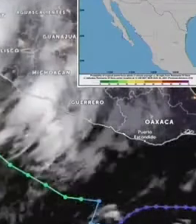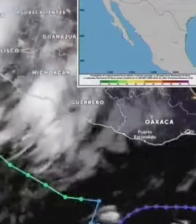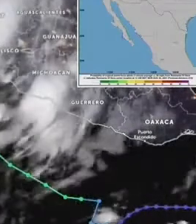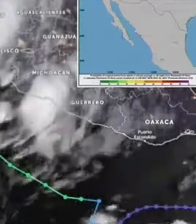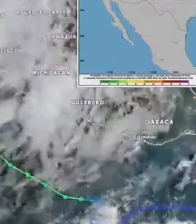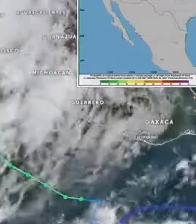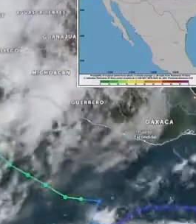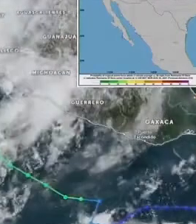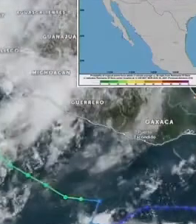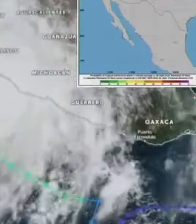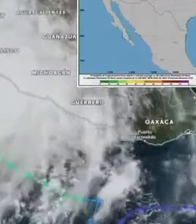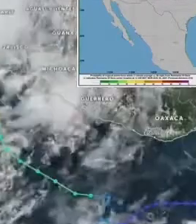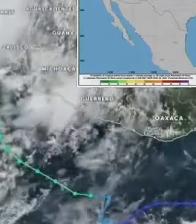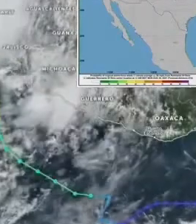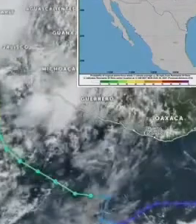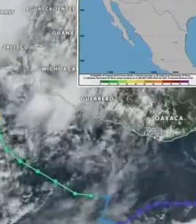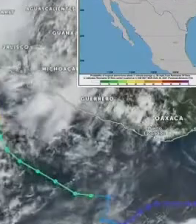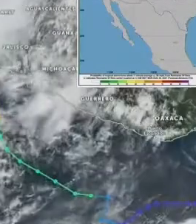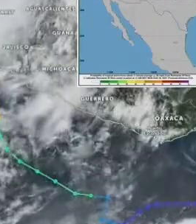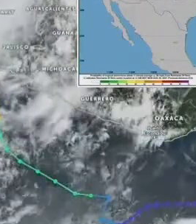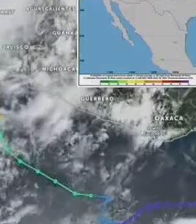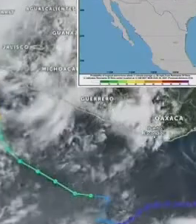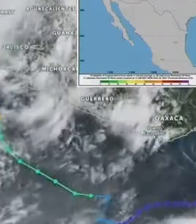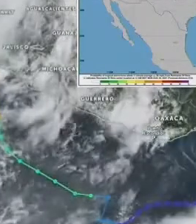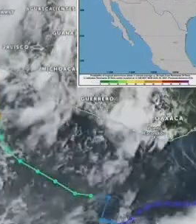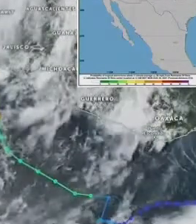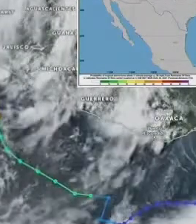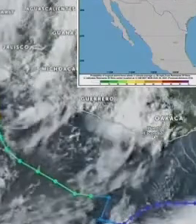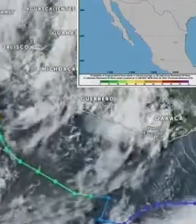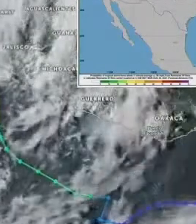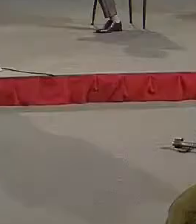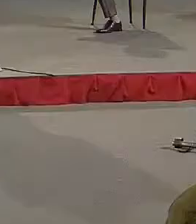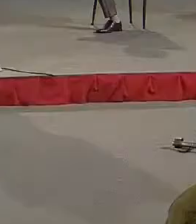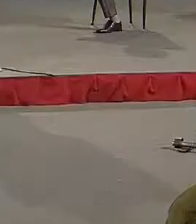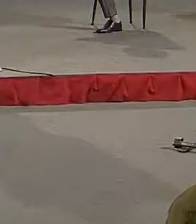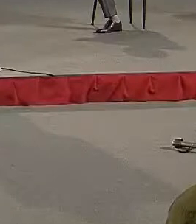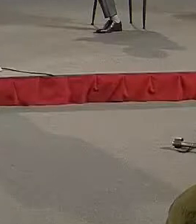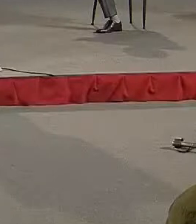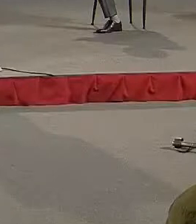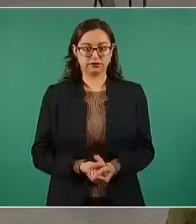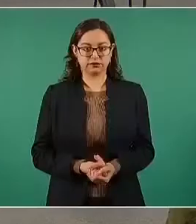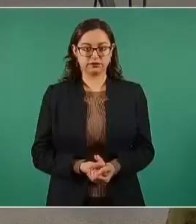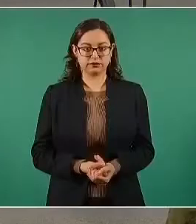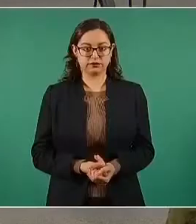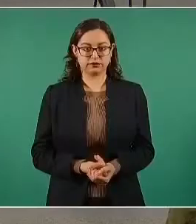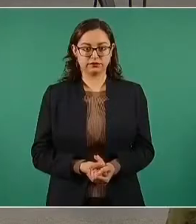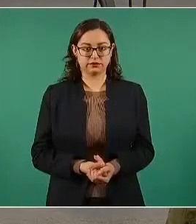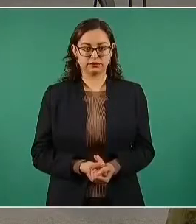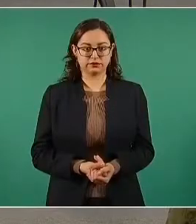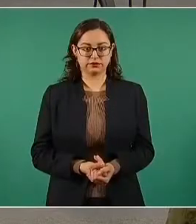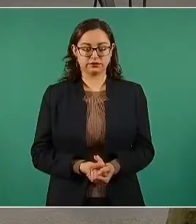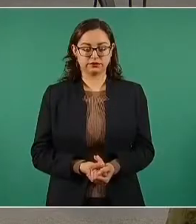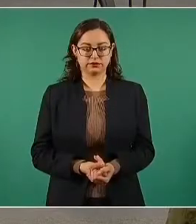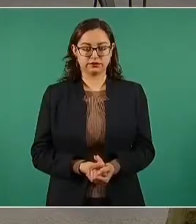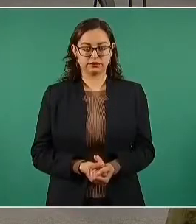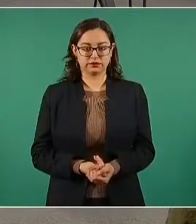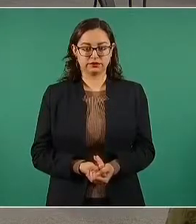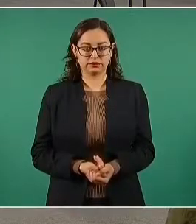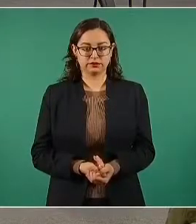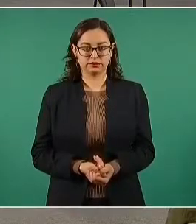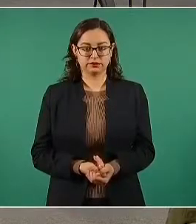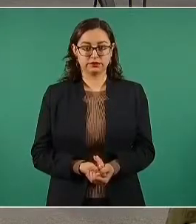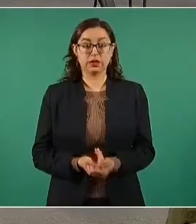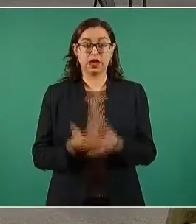mañana el informe que nos da Conagua es de que se ha debilitado a una baja presión